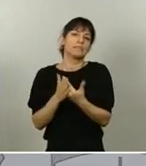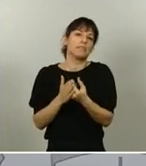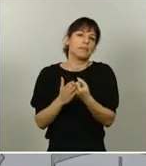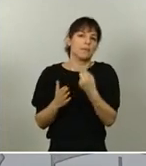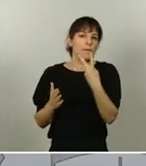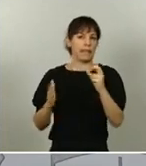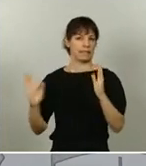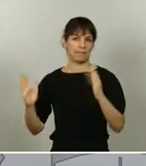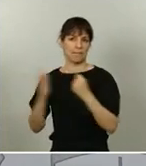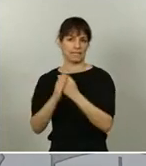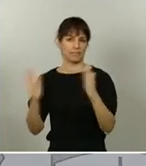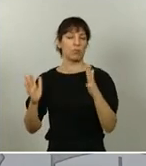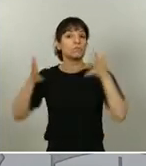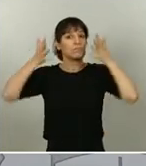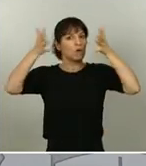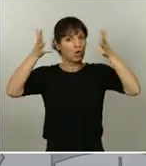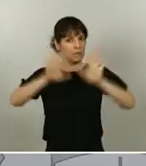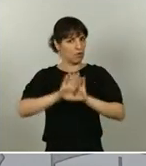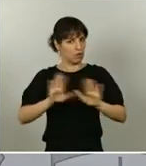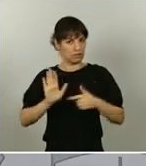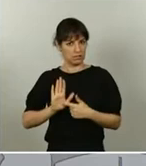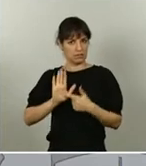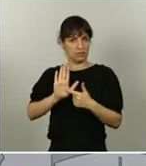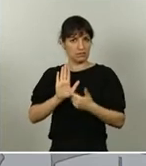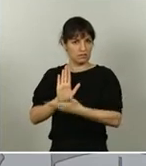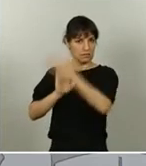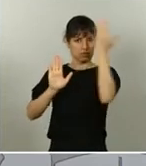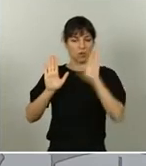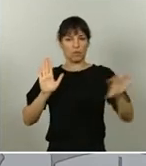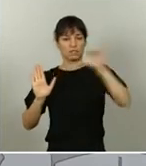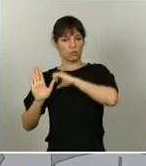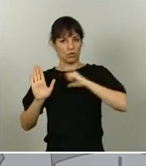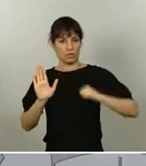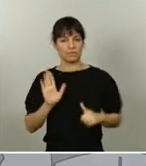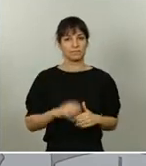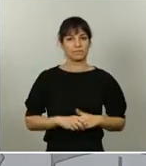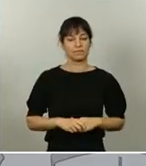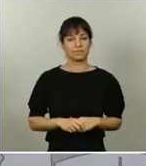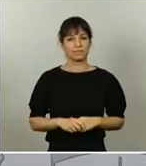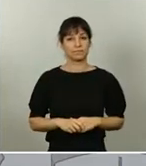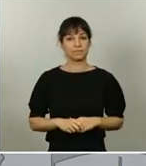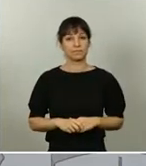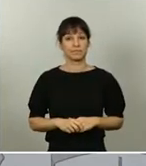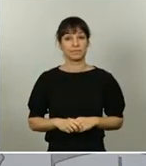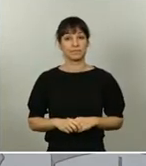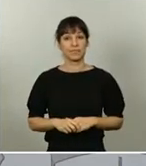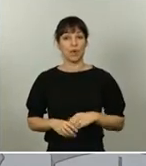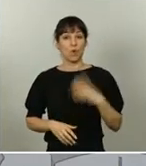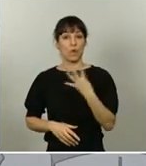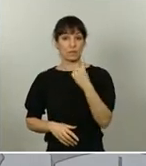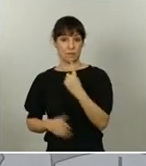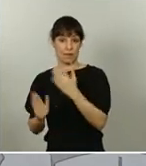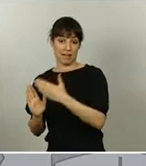recomendaciones que hemos planteado al conjunto de comunidades autónomas. Para el resto de los cursos, los espacios se